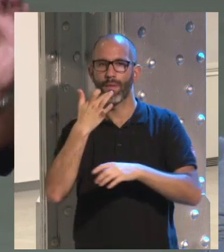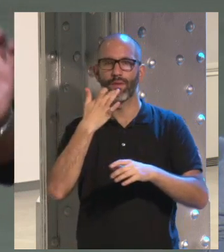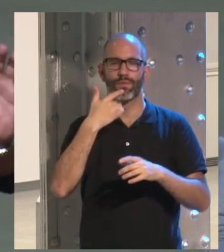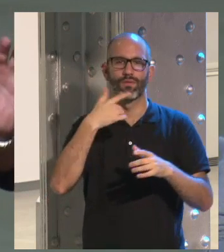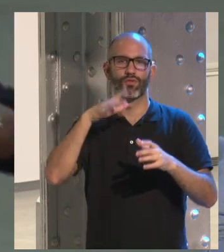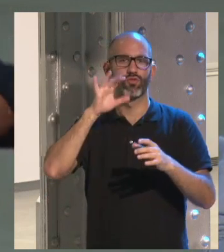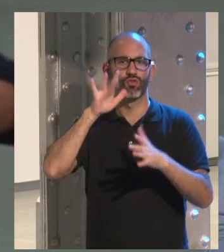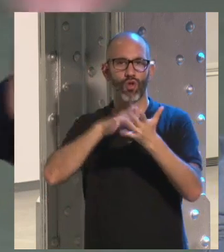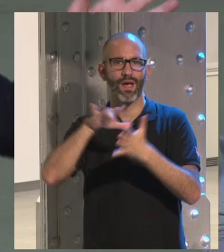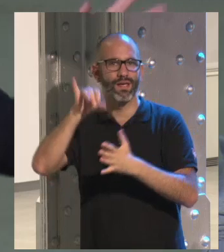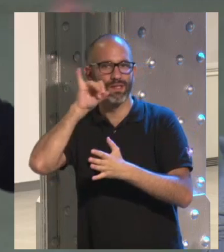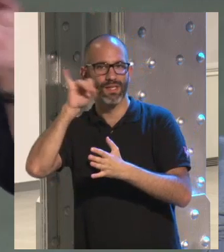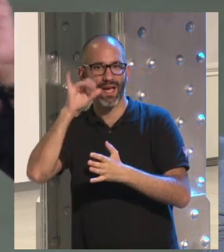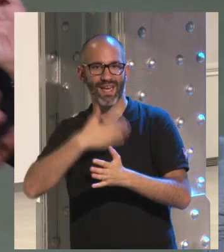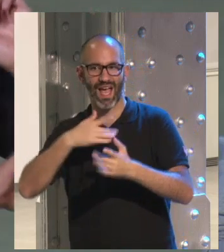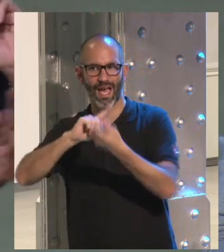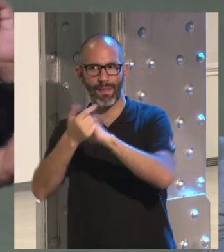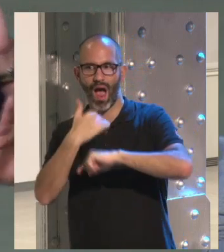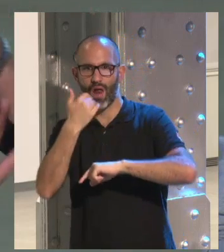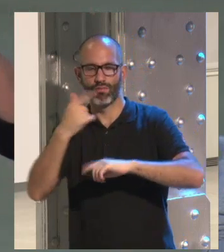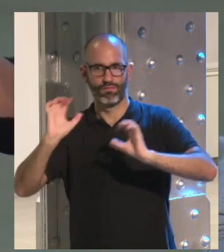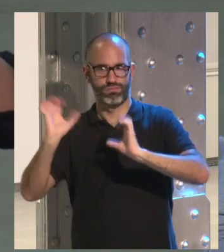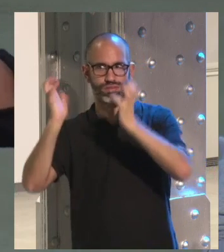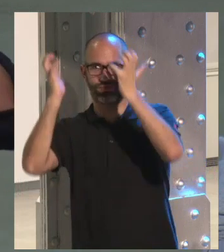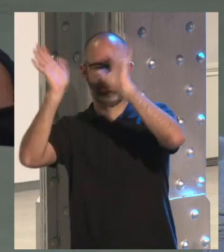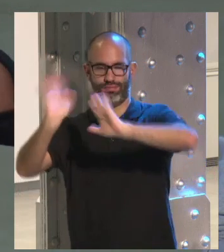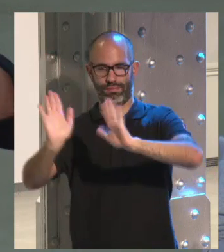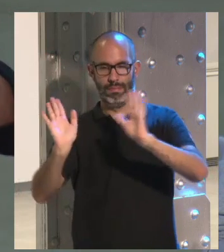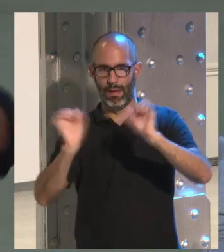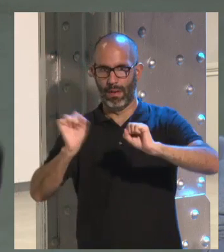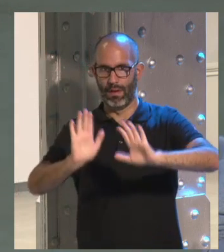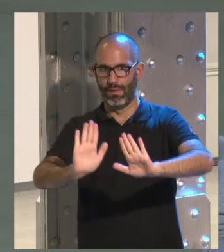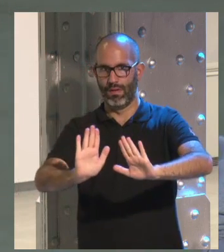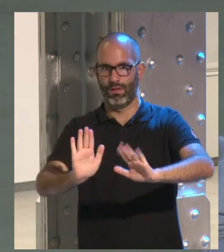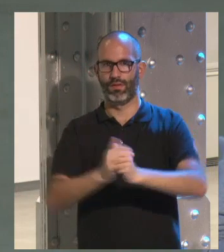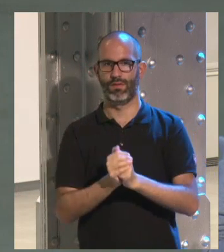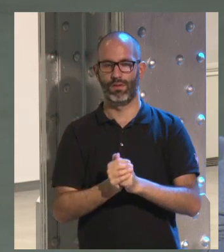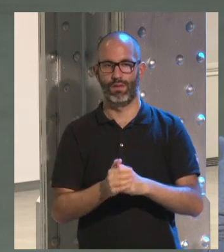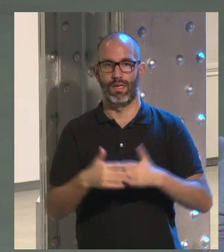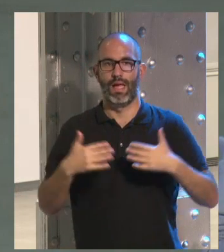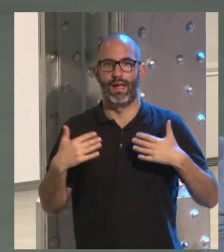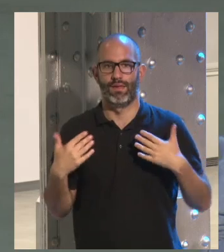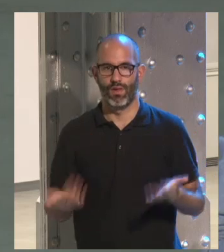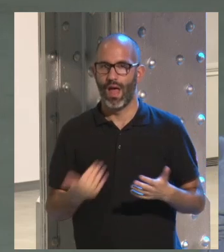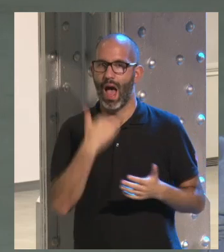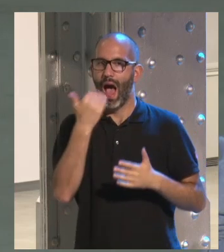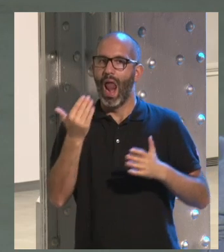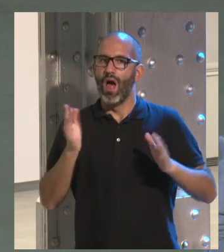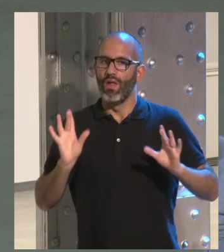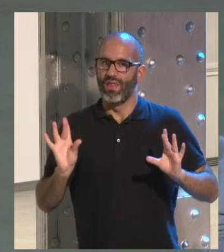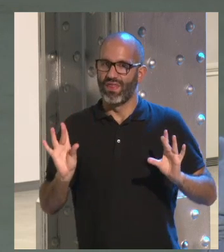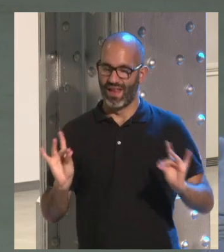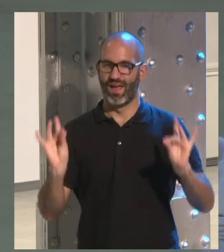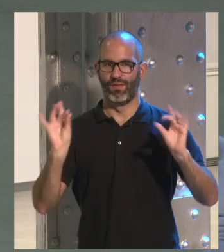quisieron cambiar cuatro cosas y se montó una revolución y dijeron bueno pues dejamos las antiguas vale entonces es algo muy delicado muy